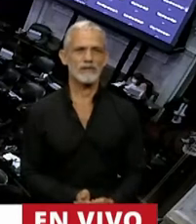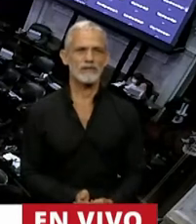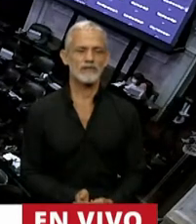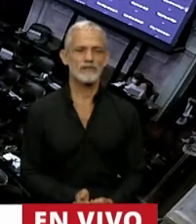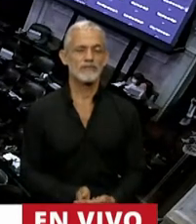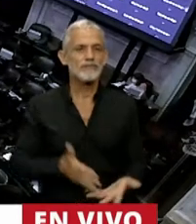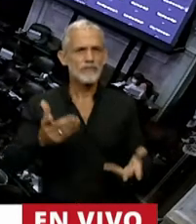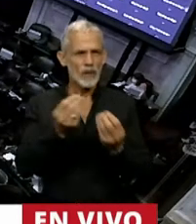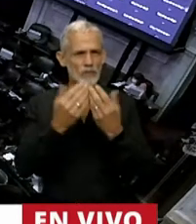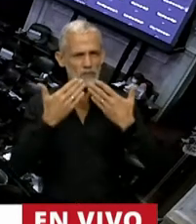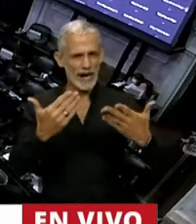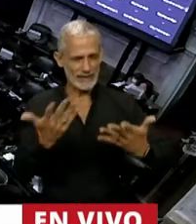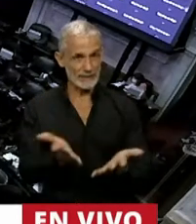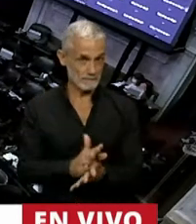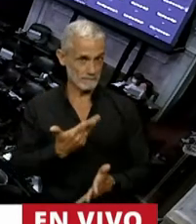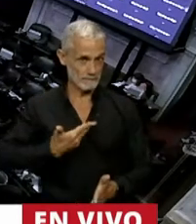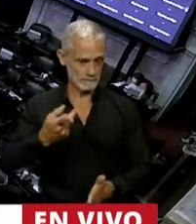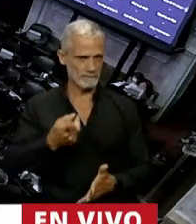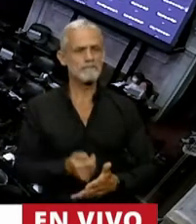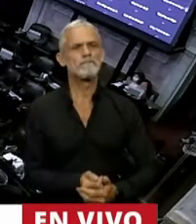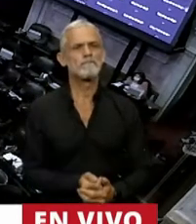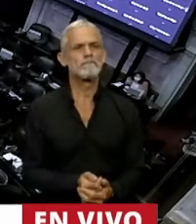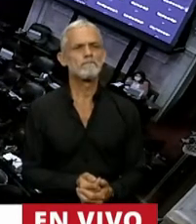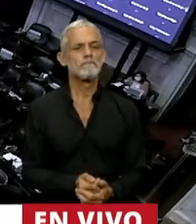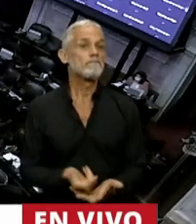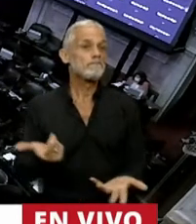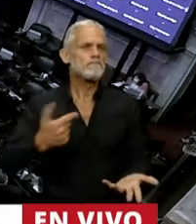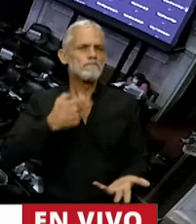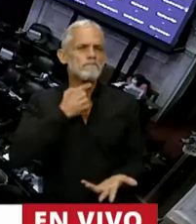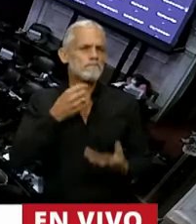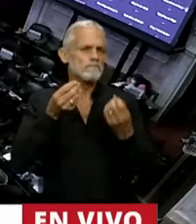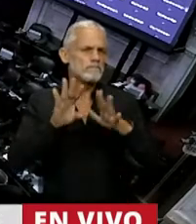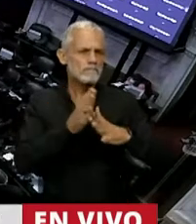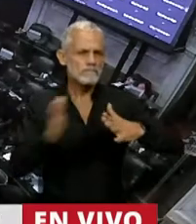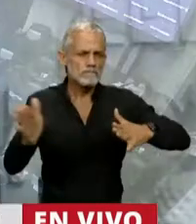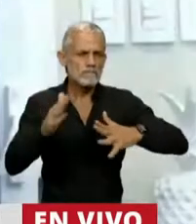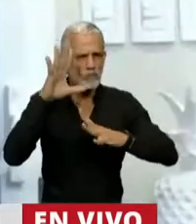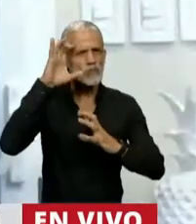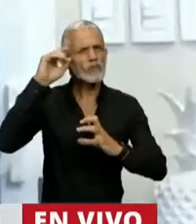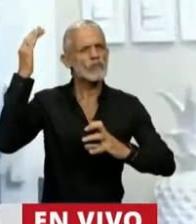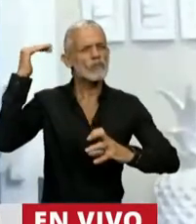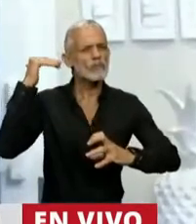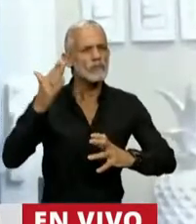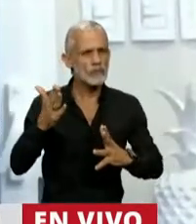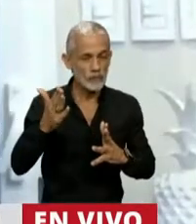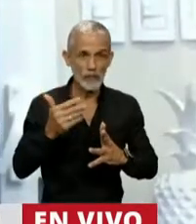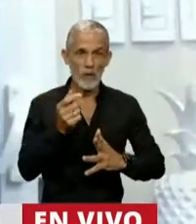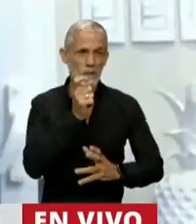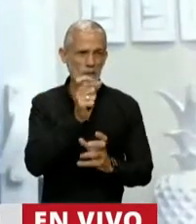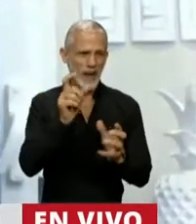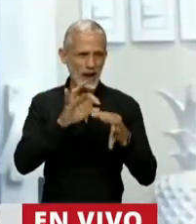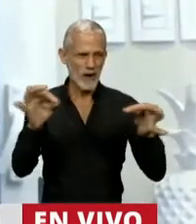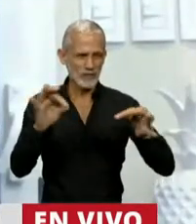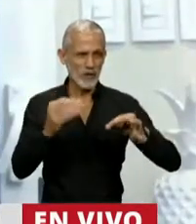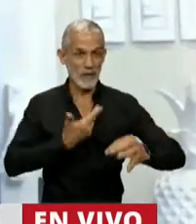Muchas gracias, Presidente. Quisiera comenzar recordando unas palabras que dijo